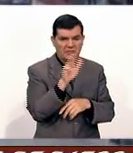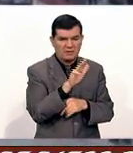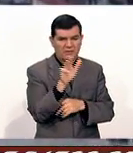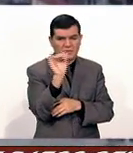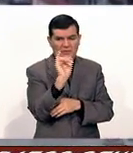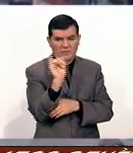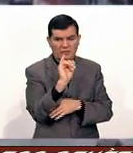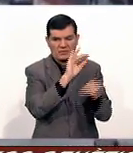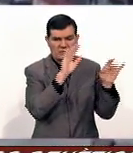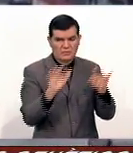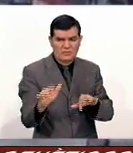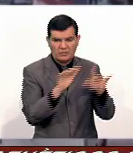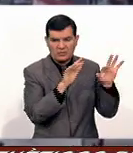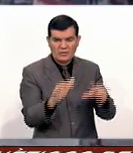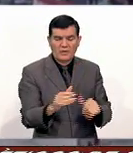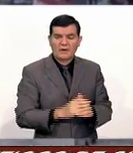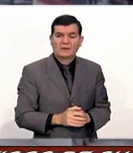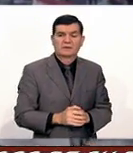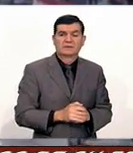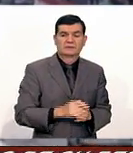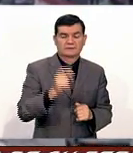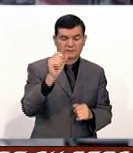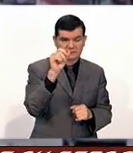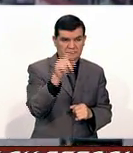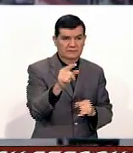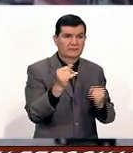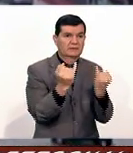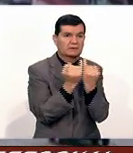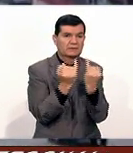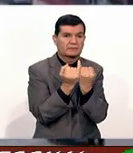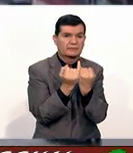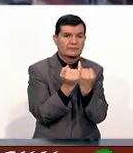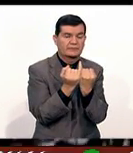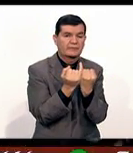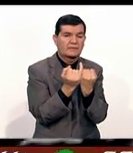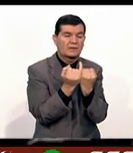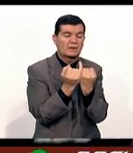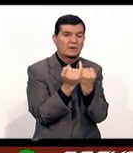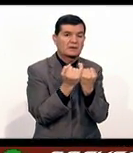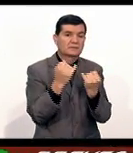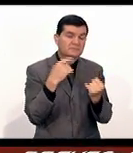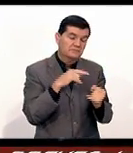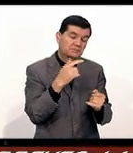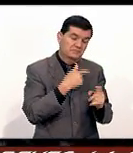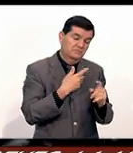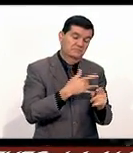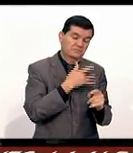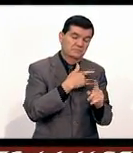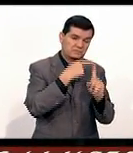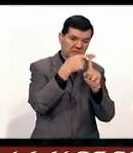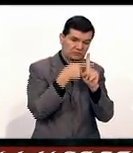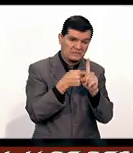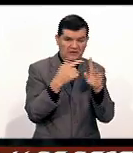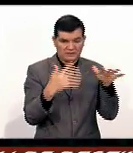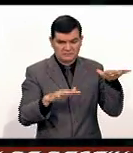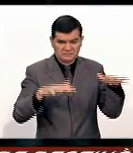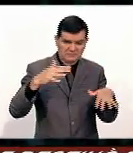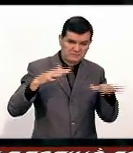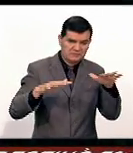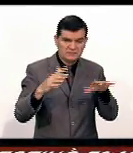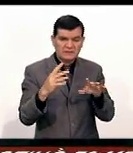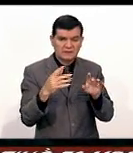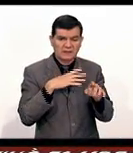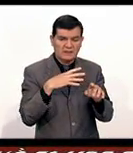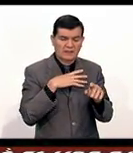y jueves. También se espera que, bueno, las temperaturas promedio actualmente